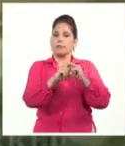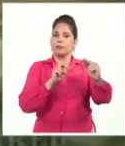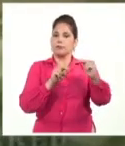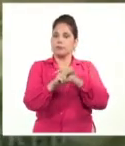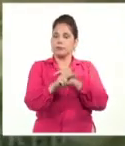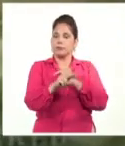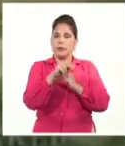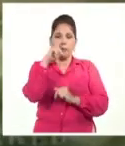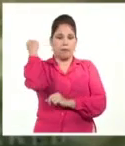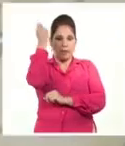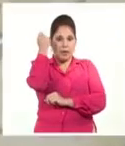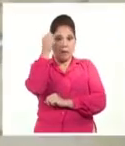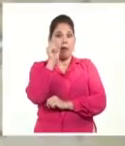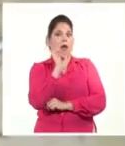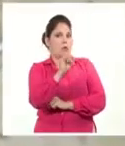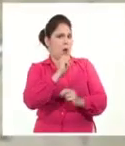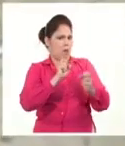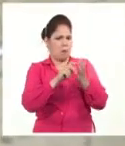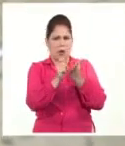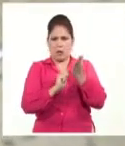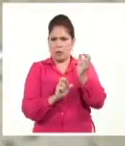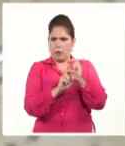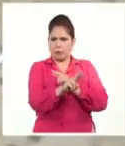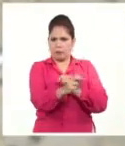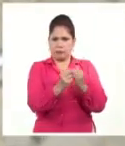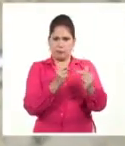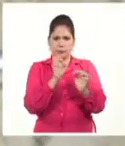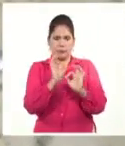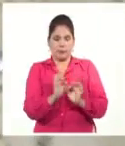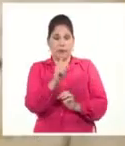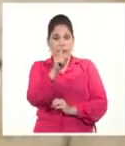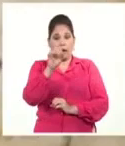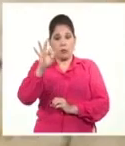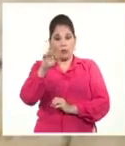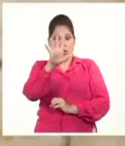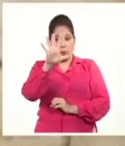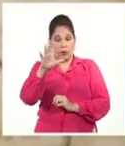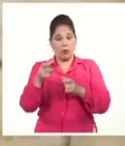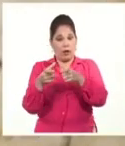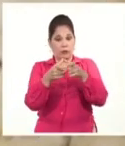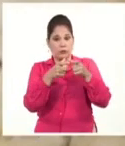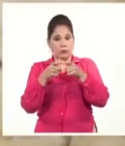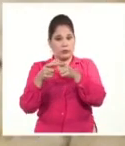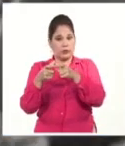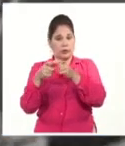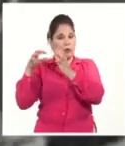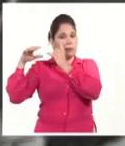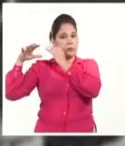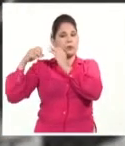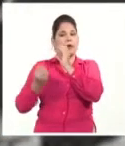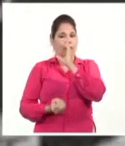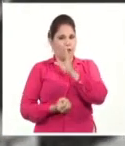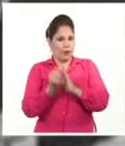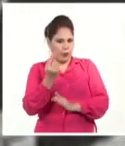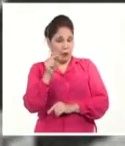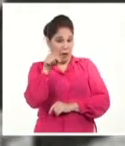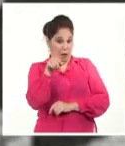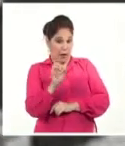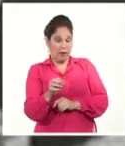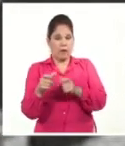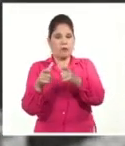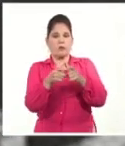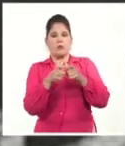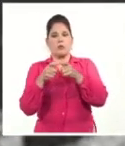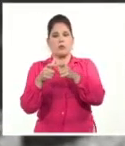con Carlos Manuel de Céspedes, con el cual fundó en 1851 la Sociedad de la Filarmónica. Entonces las